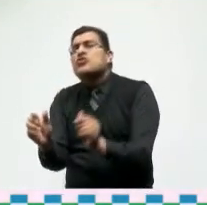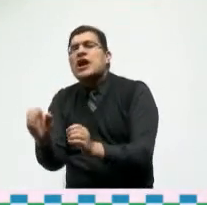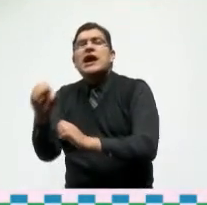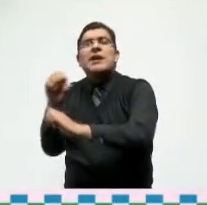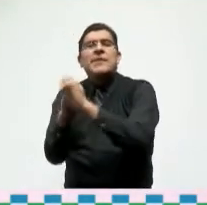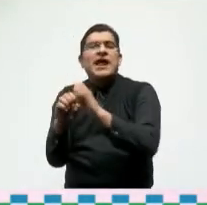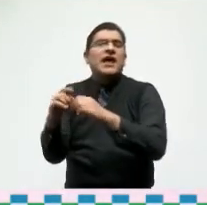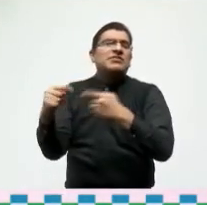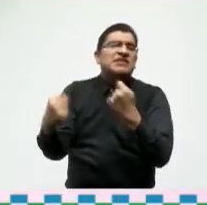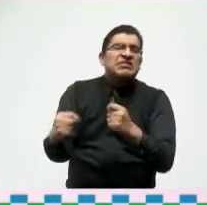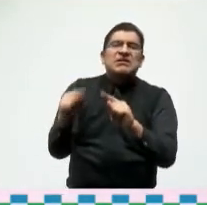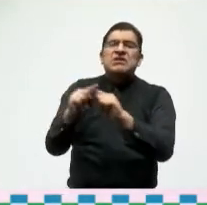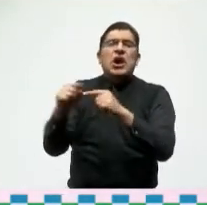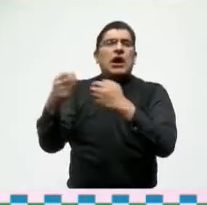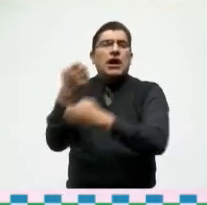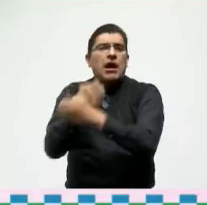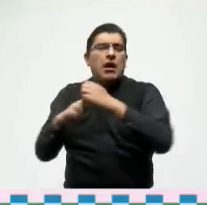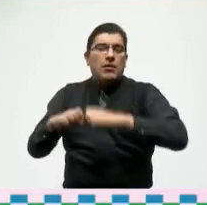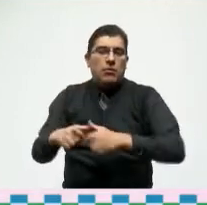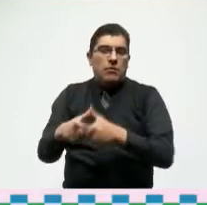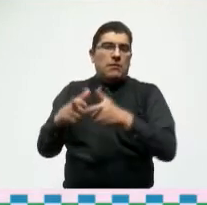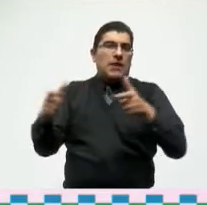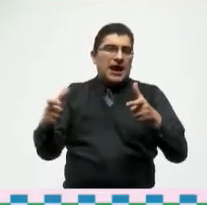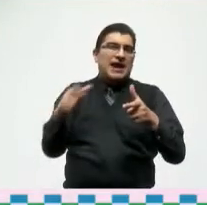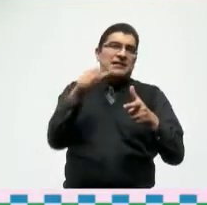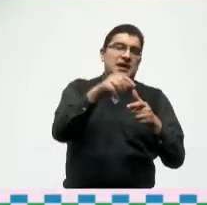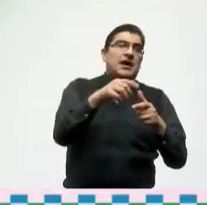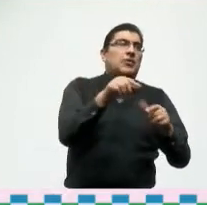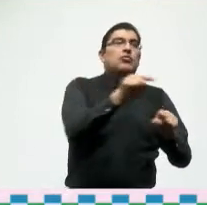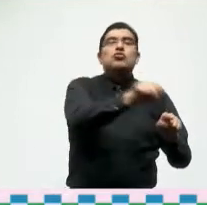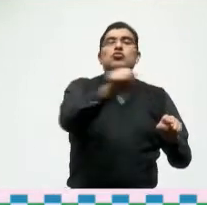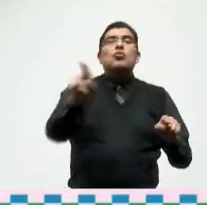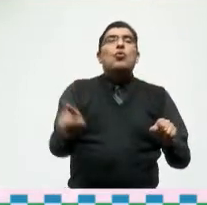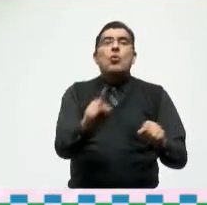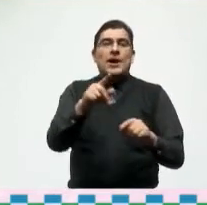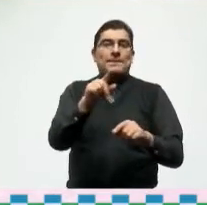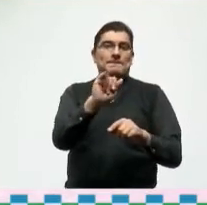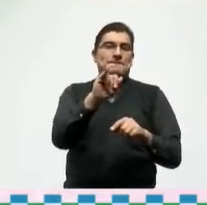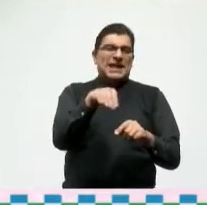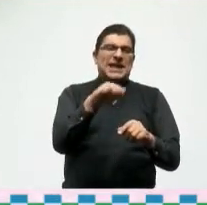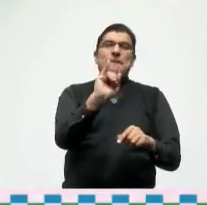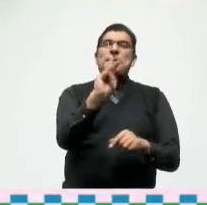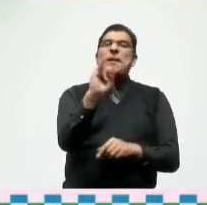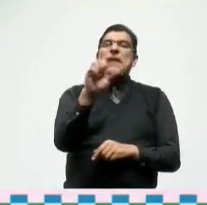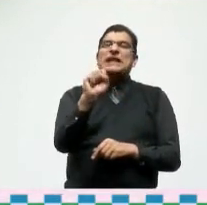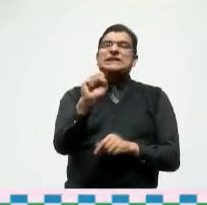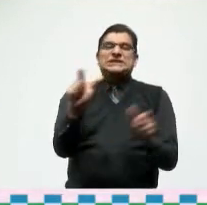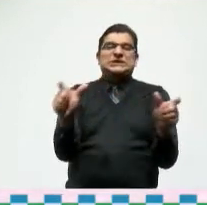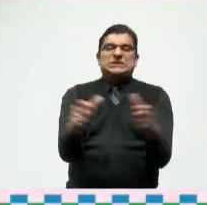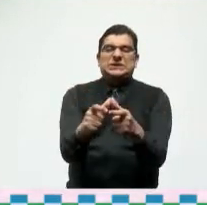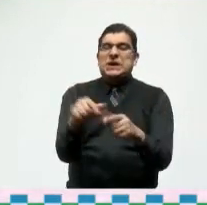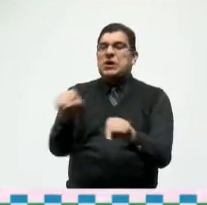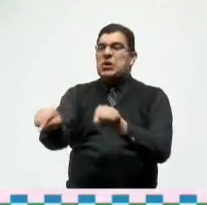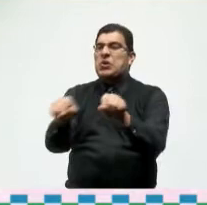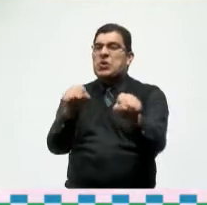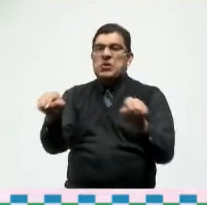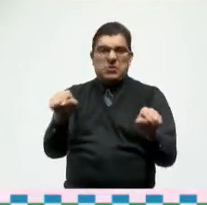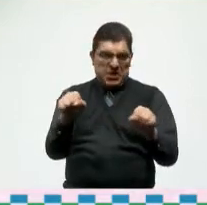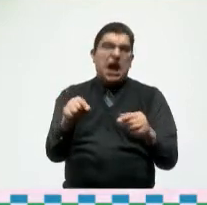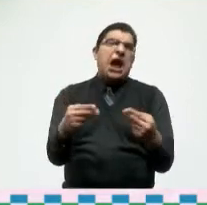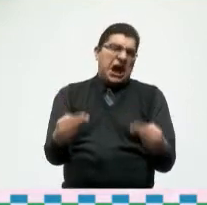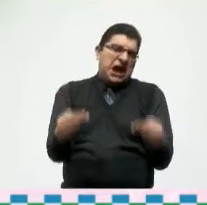medianas empresas que están en los pueblos mágicos las MIPIMES establecimientos de